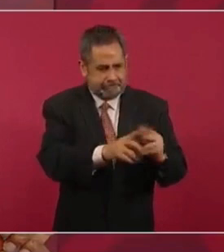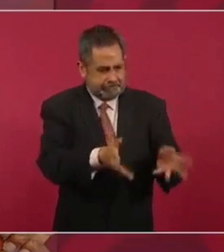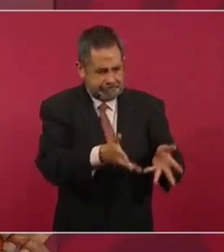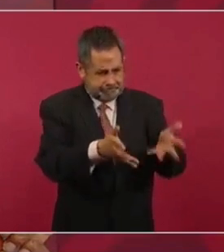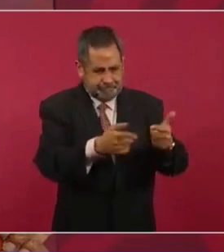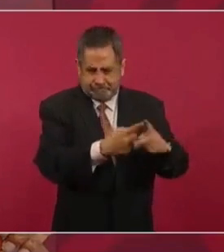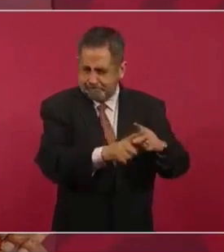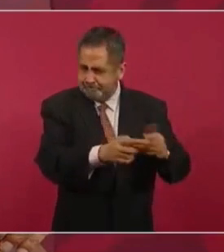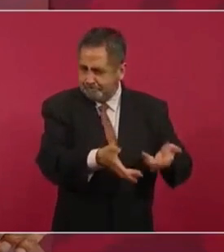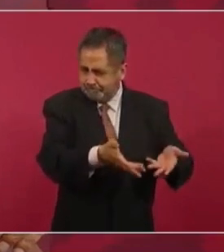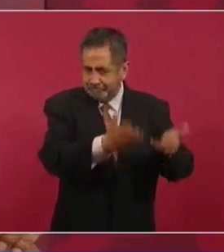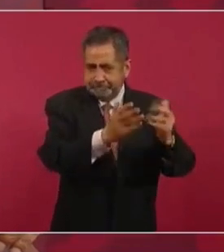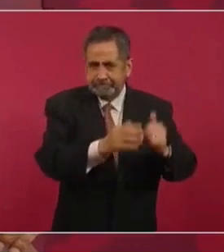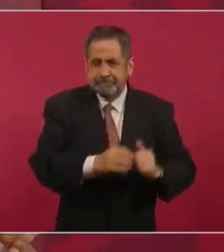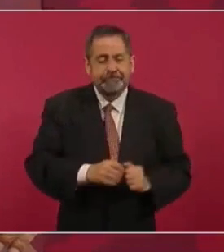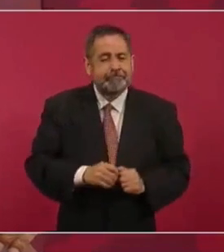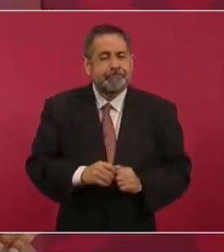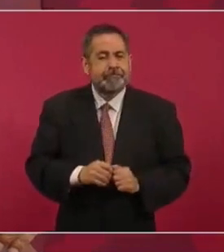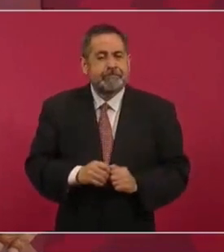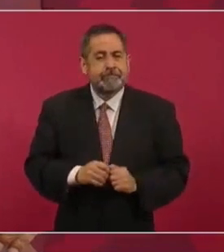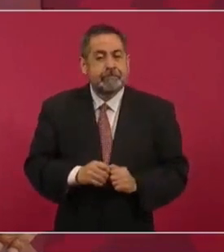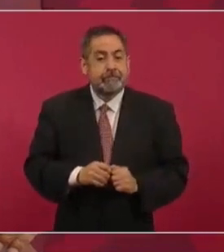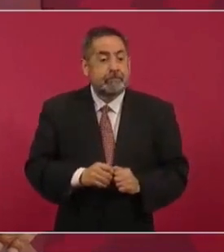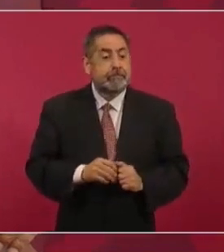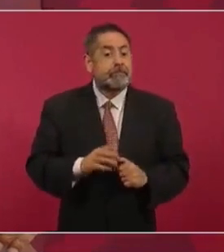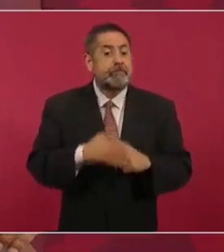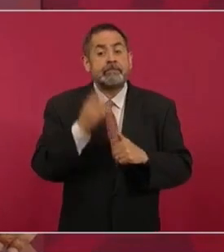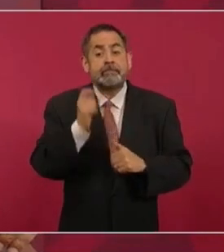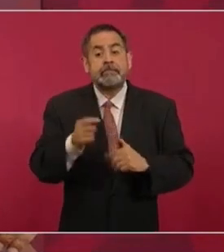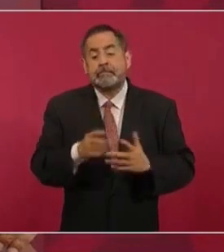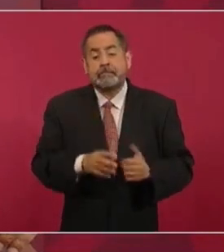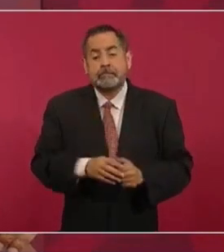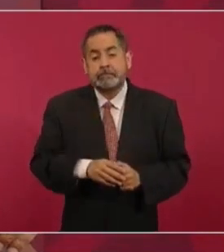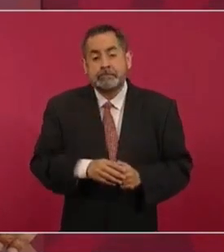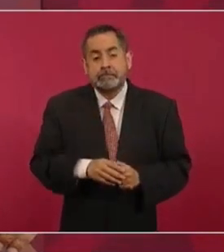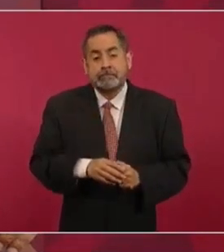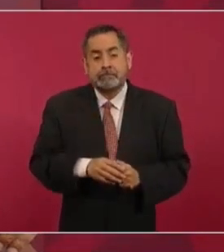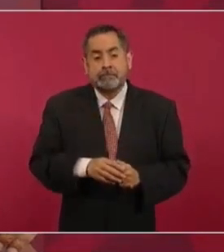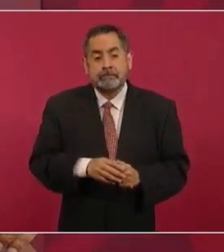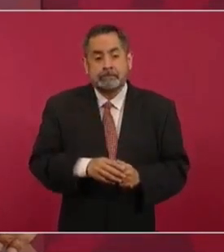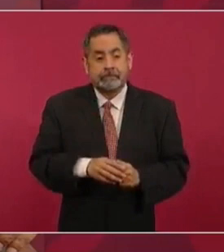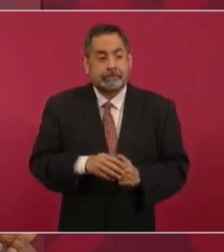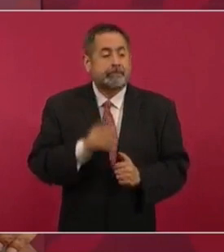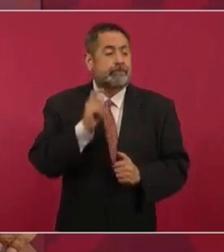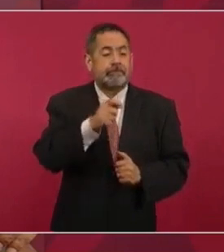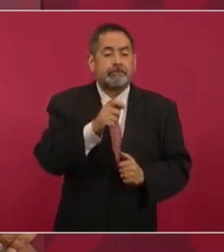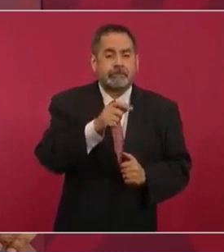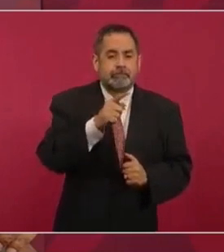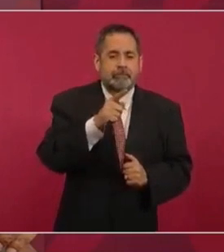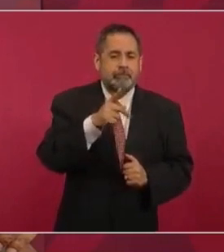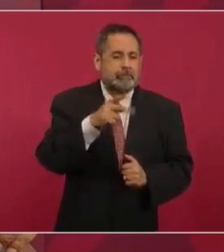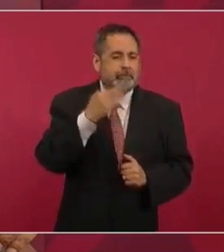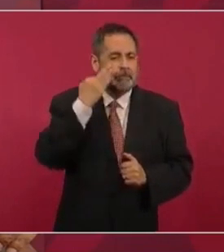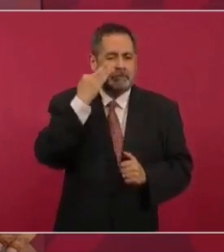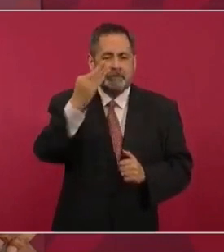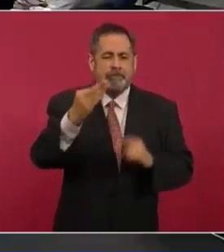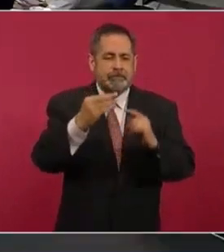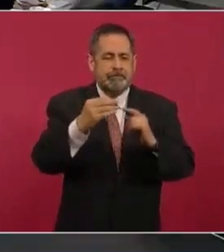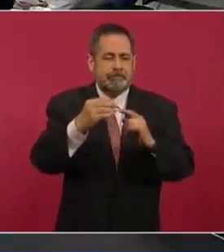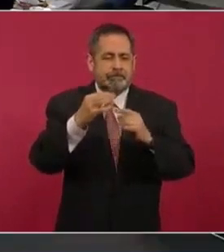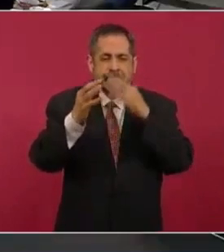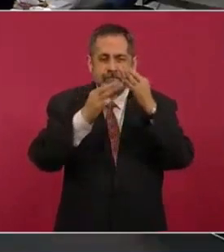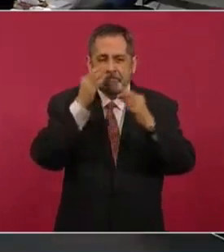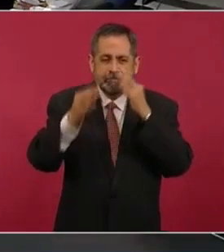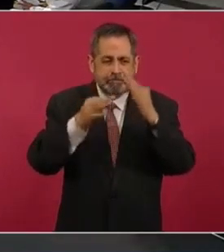porque no es nada más el tiempo de la campaña, ya